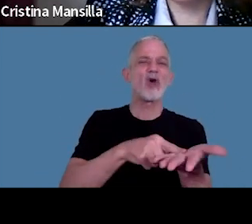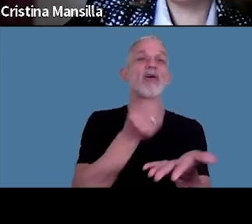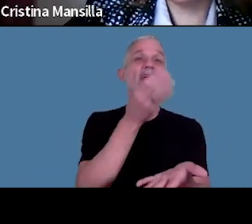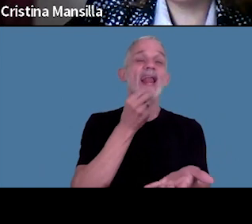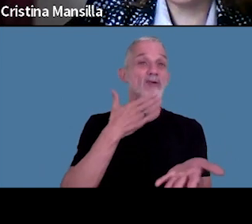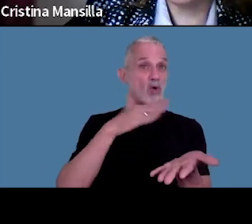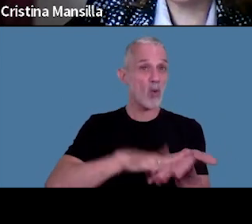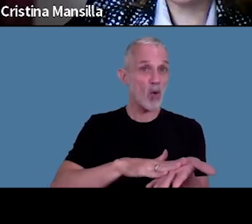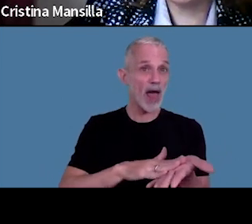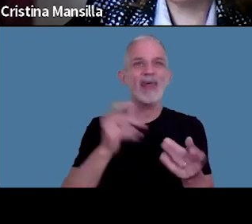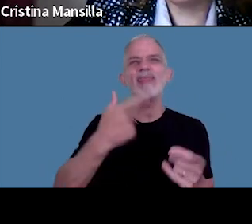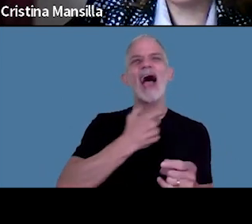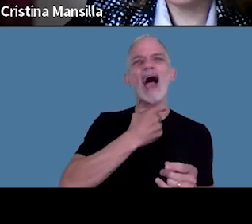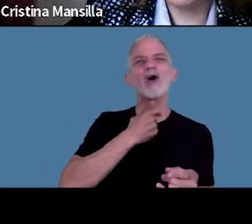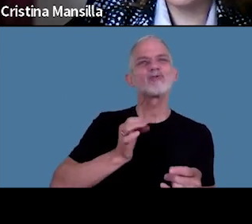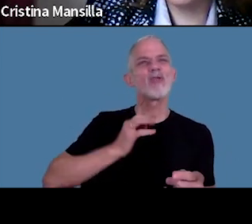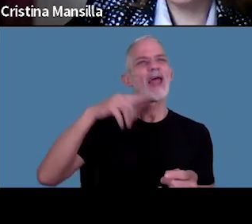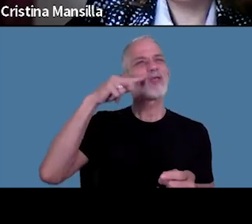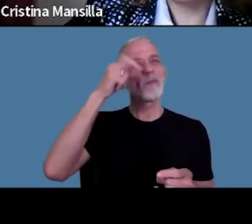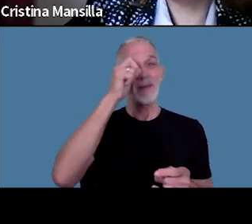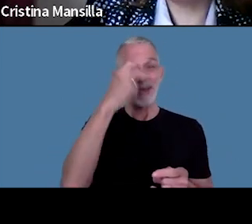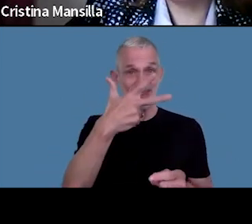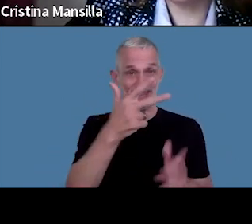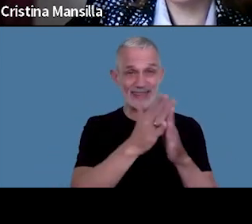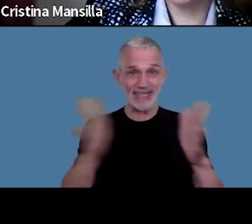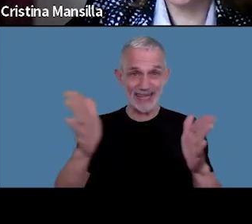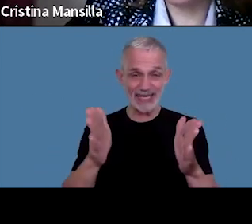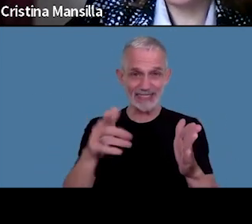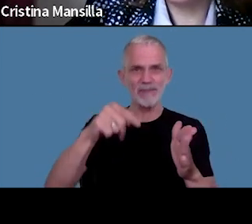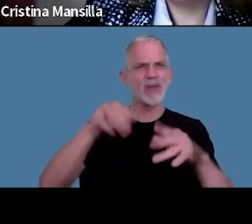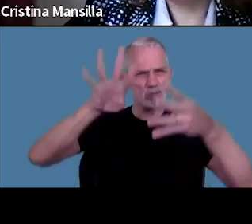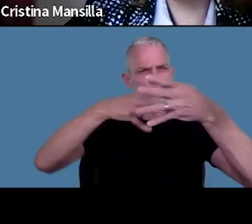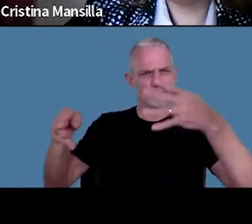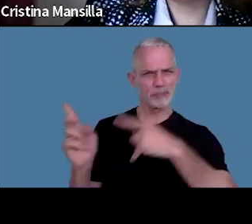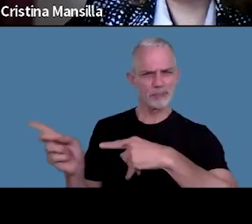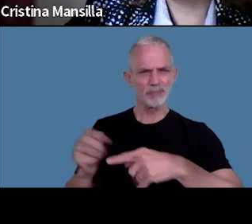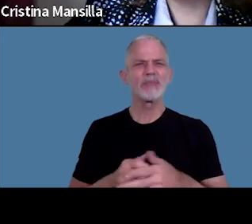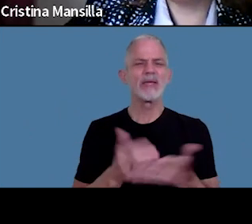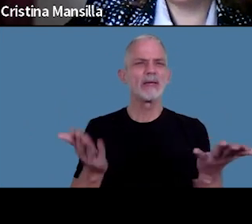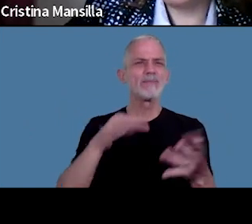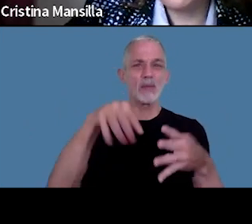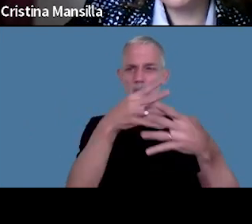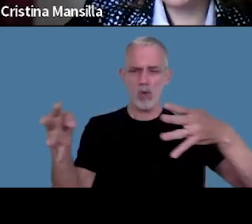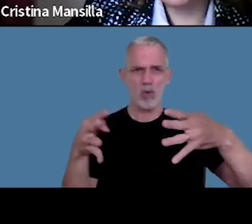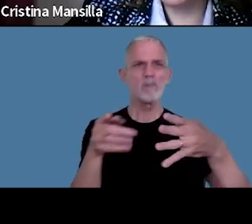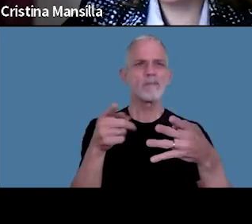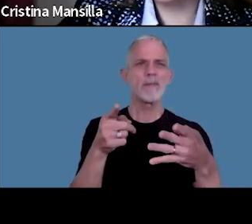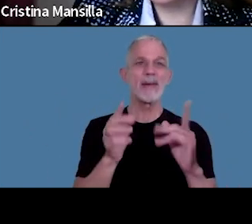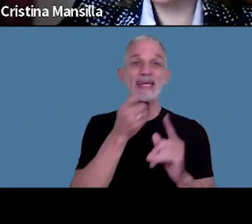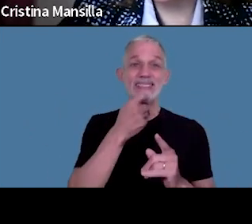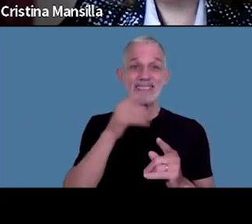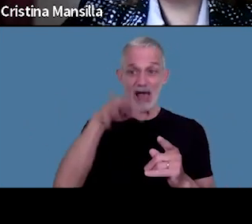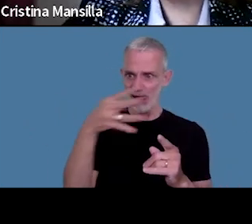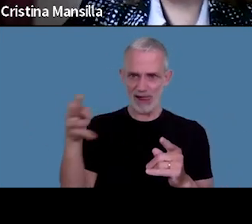correspondiente a agosto del 2023 aquí les dejo el cronograma o sea que mientras que se